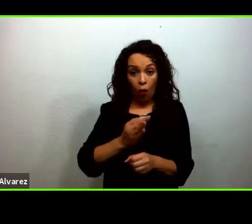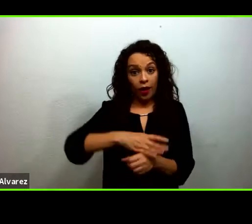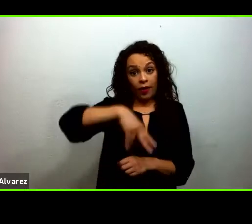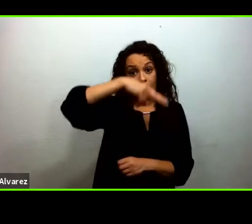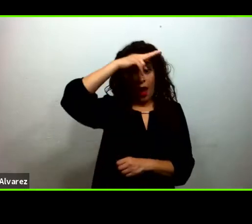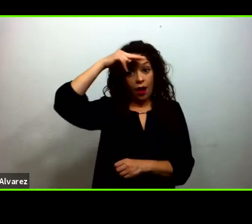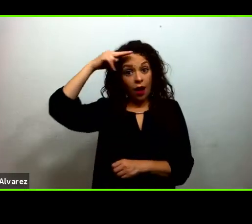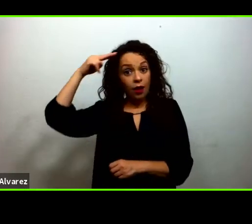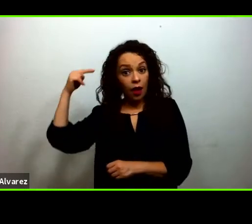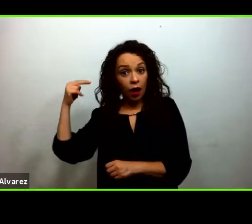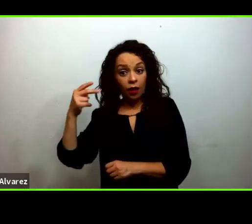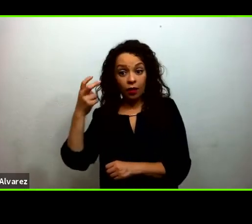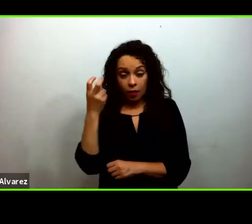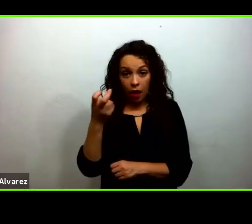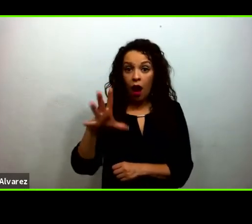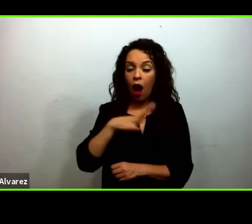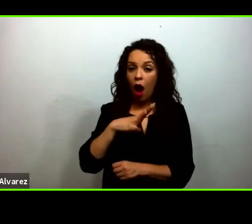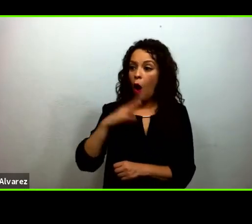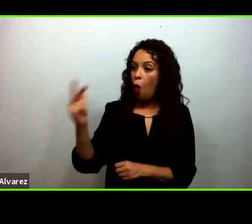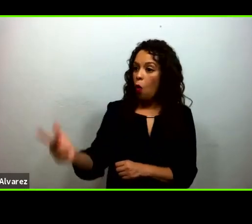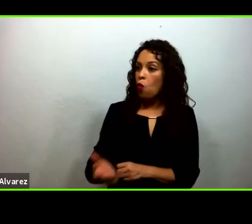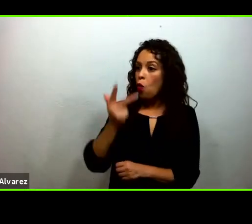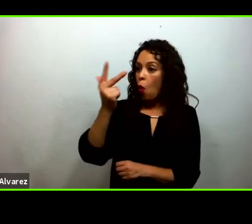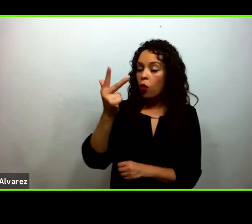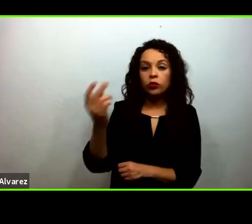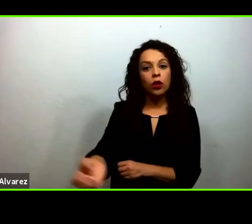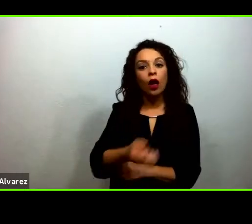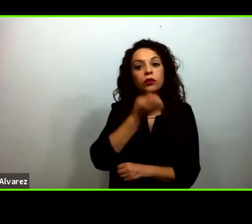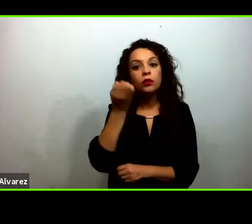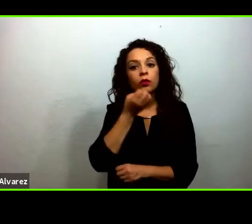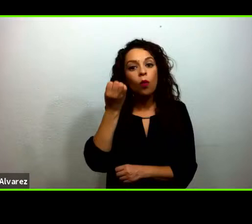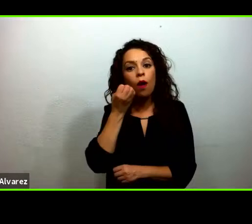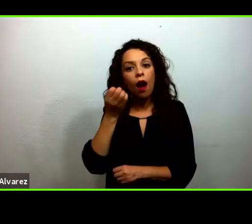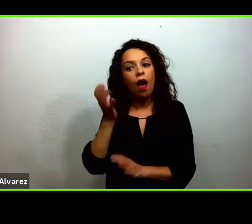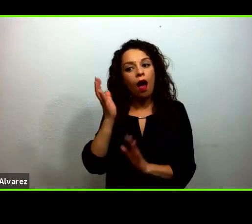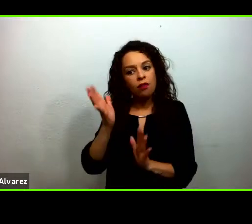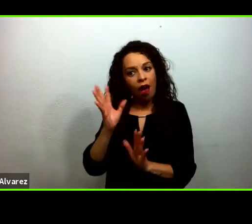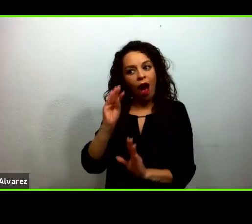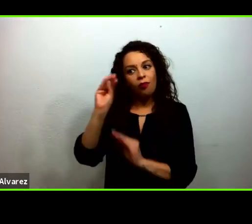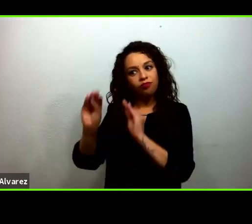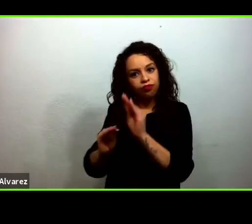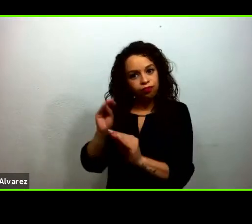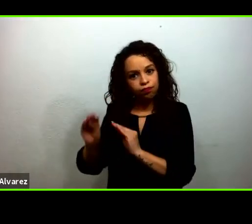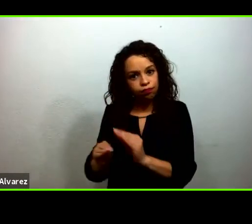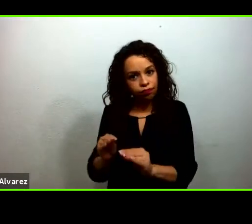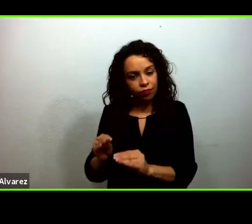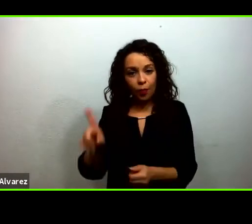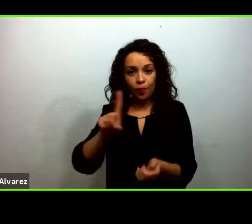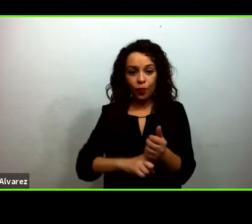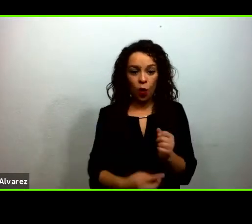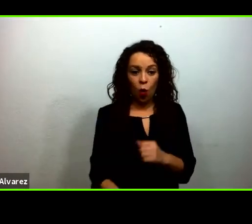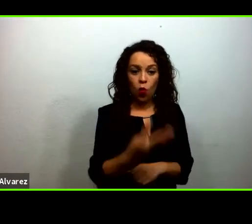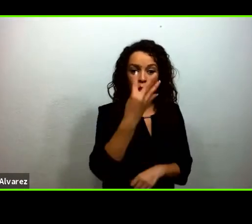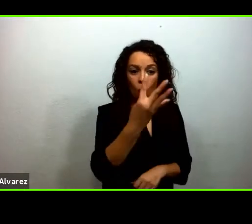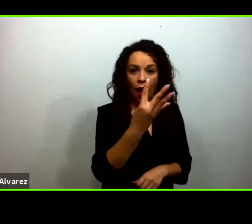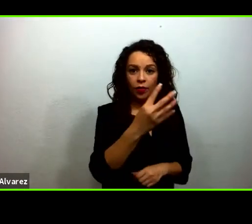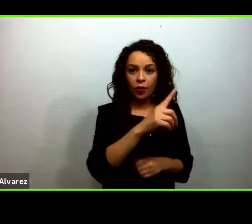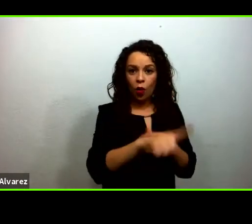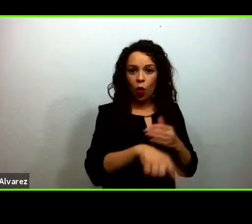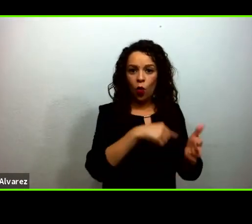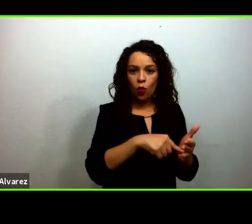escuelas, en cuatro localidades y tiene las siguientes características.